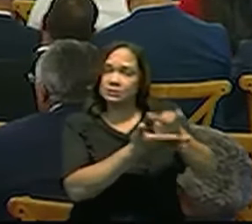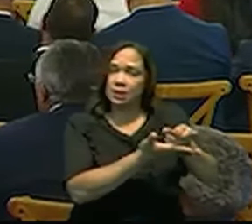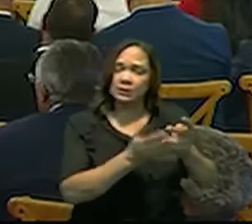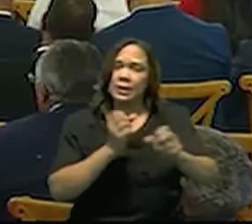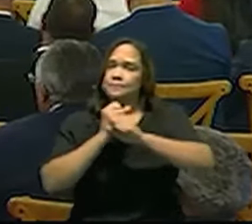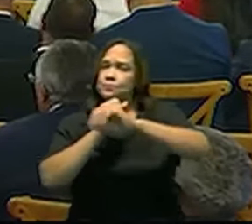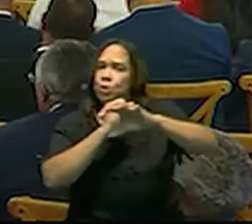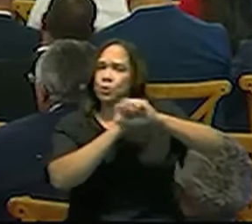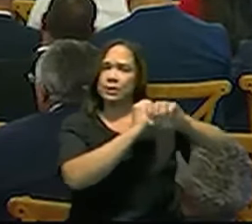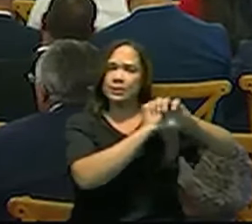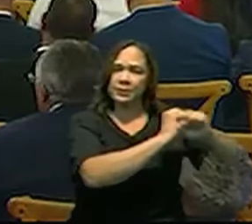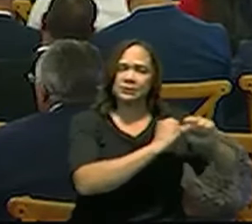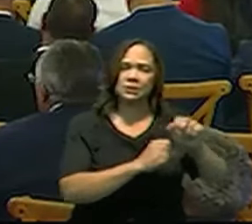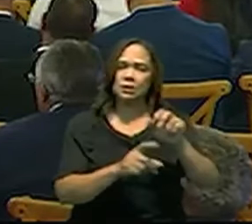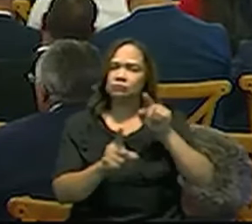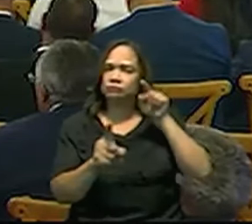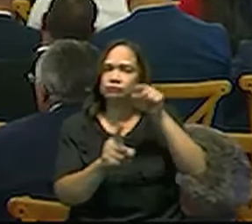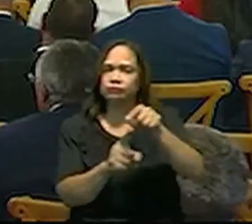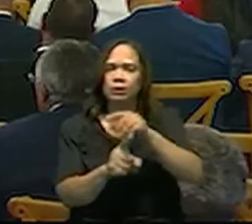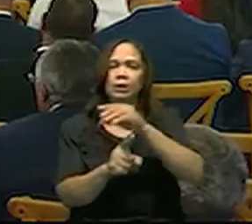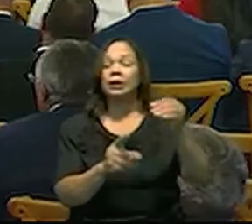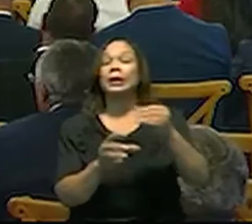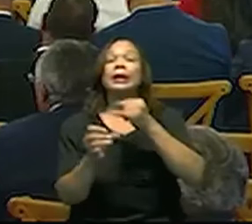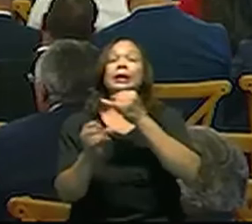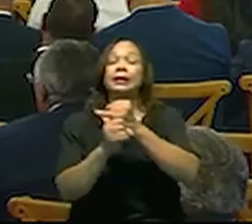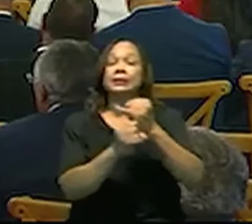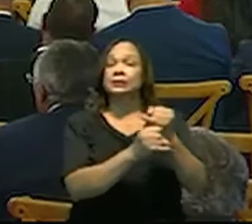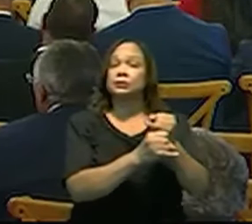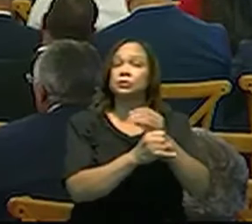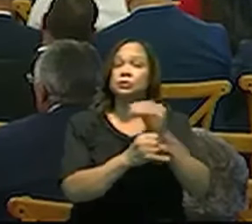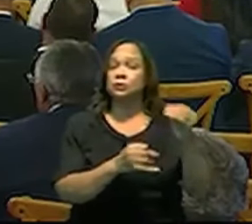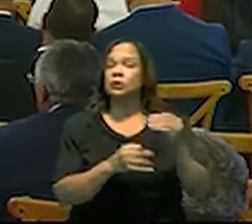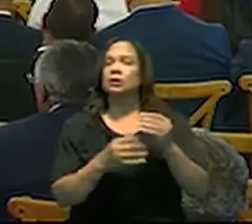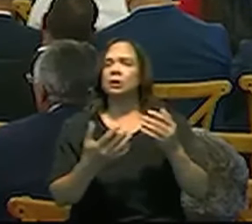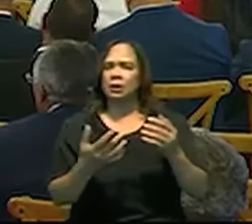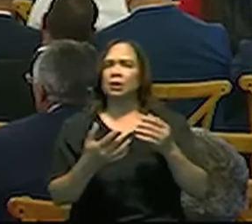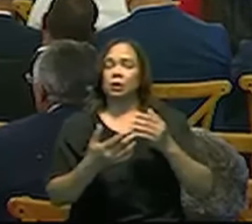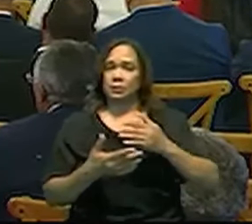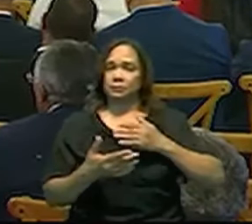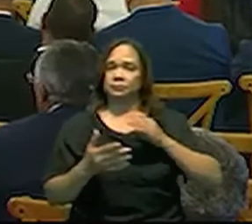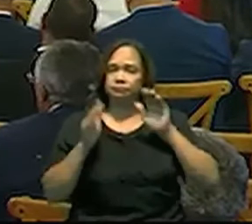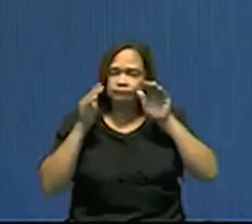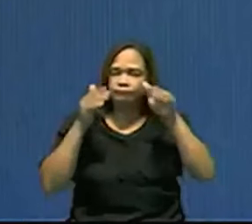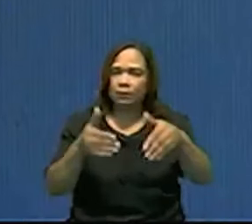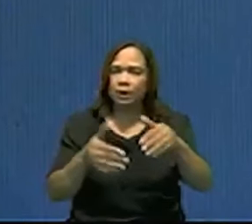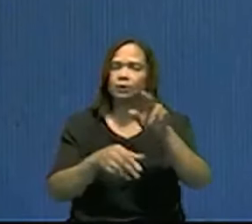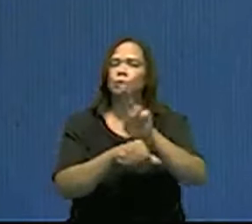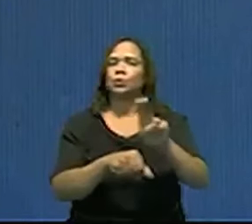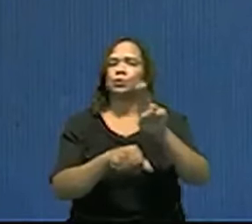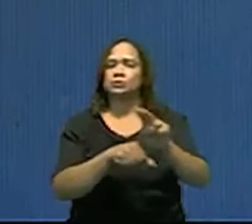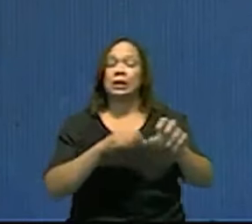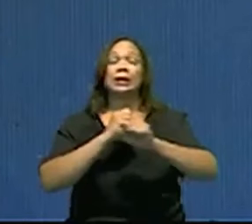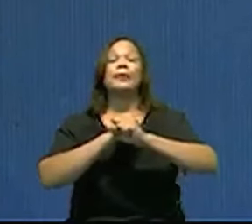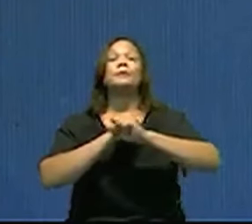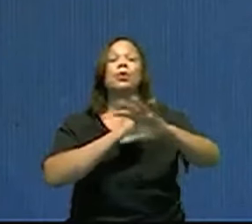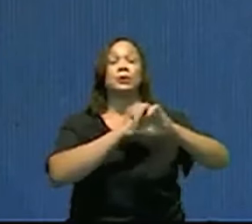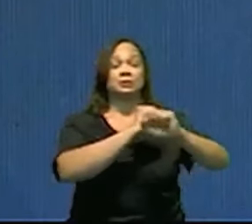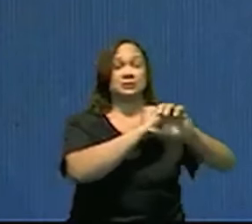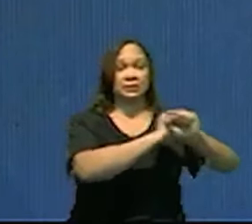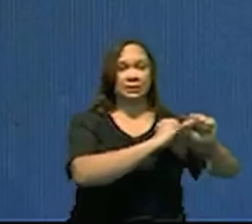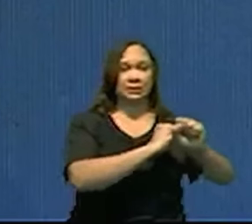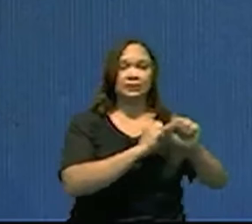publicidad únicamente en aquellas instituciones que tienen vocación de utilizar la publicidad